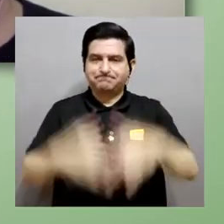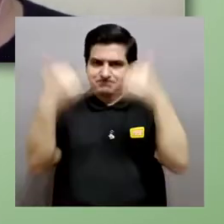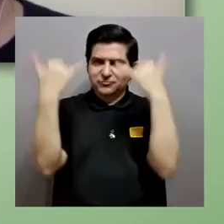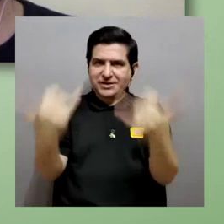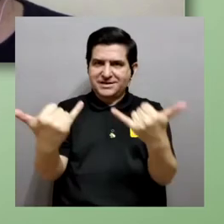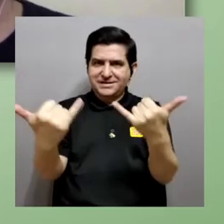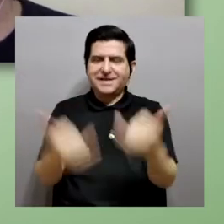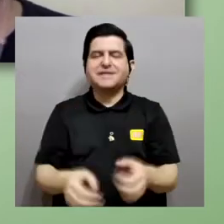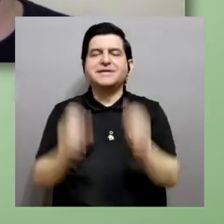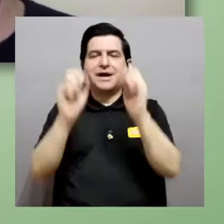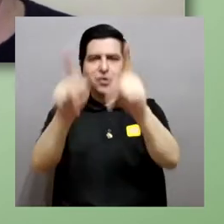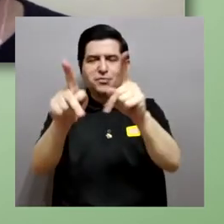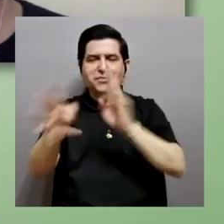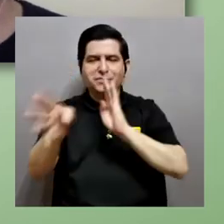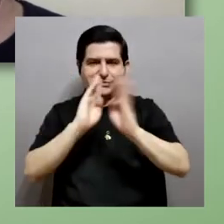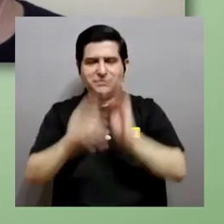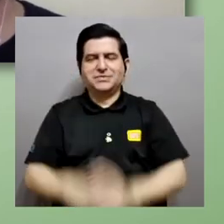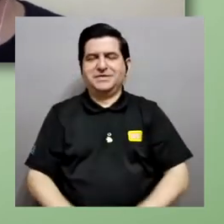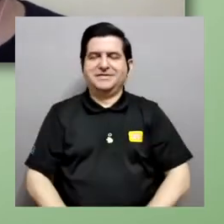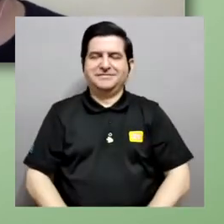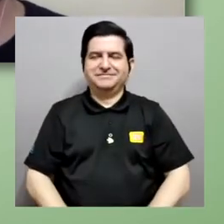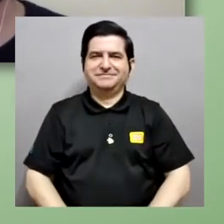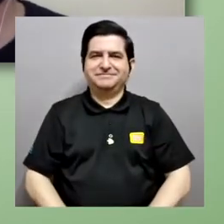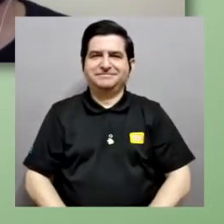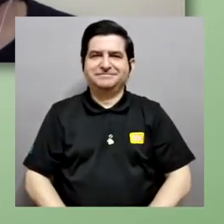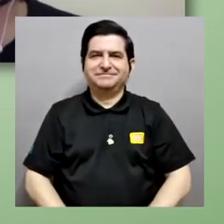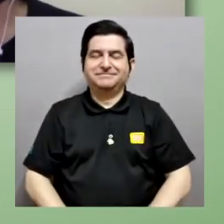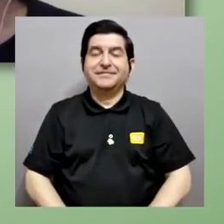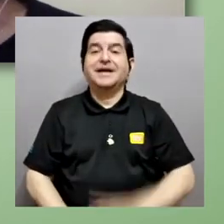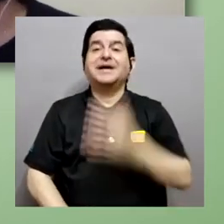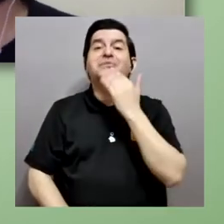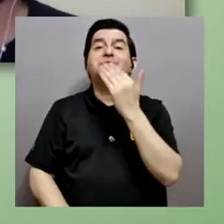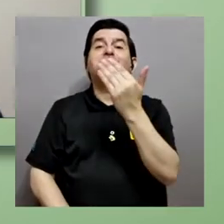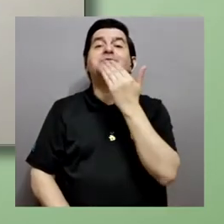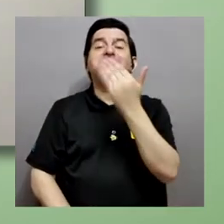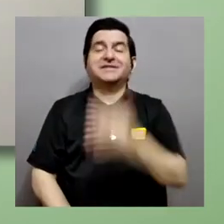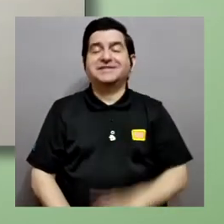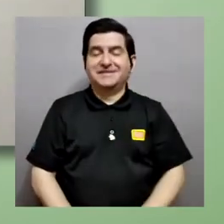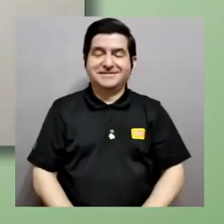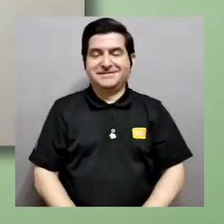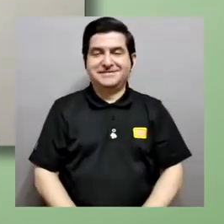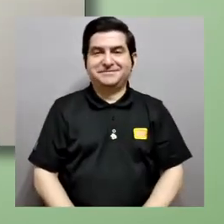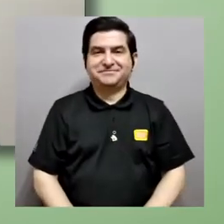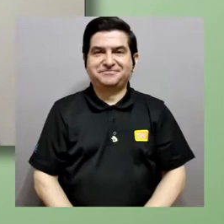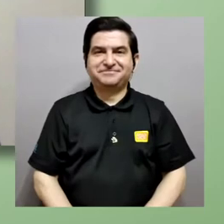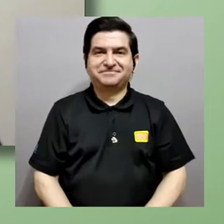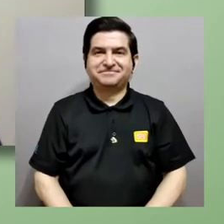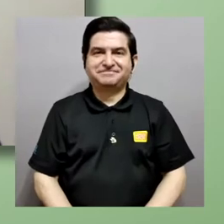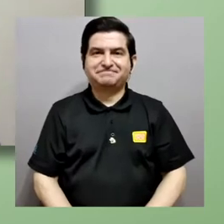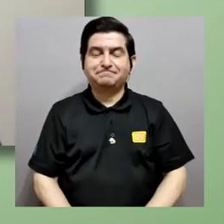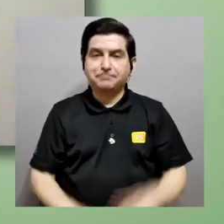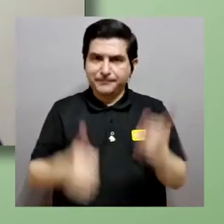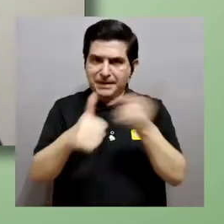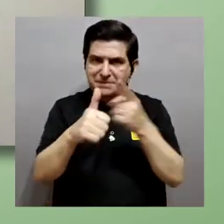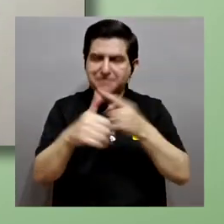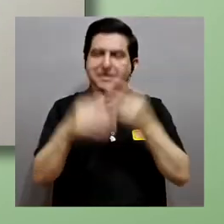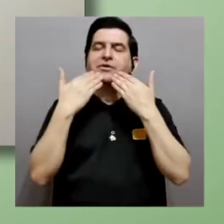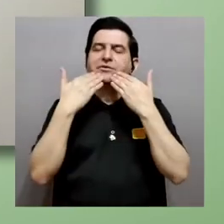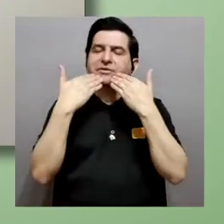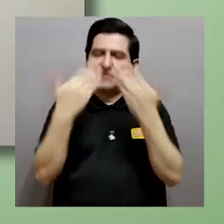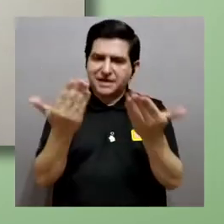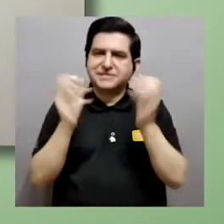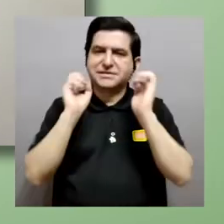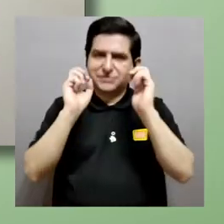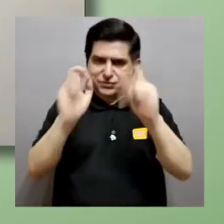sin más, te dejamos con los micrófonos de Divulga ADN. Adelante, Camilo. Muchísimas gracias, Sebastián. Pues primero, les